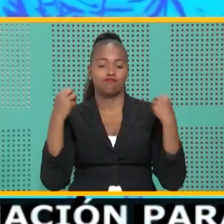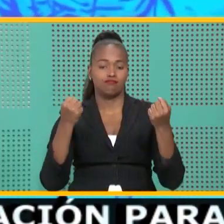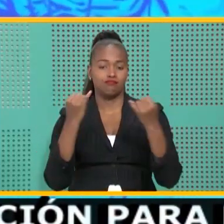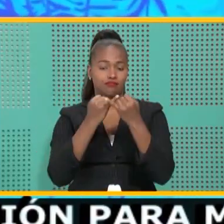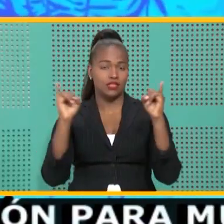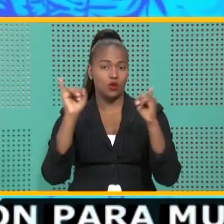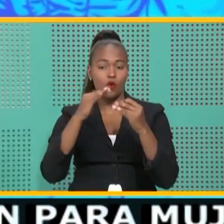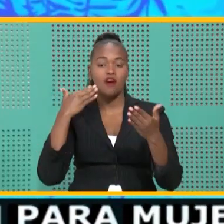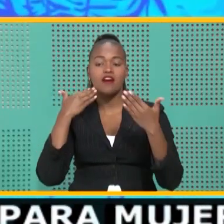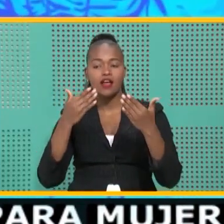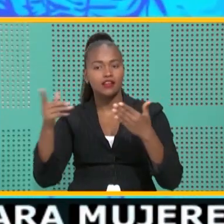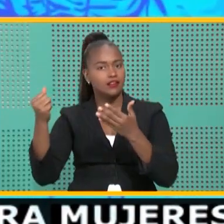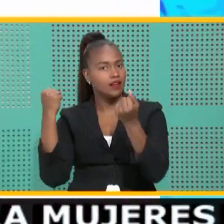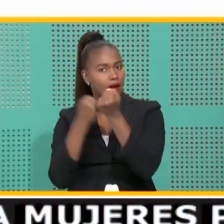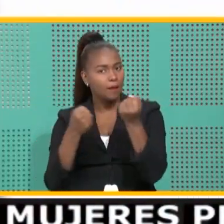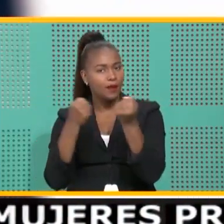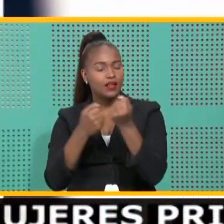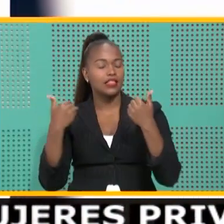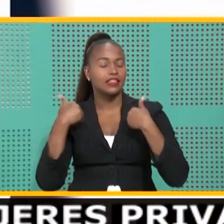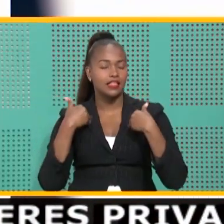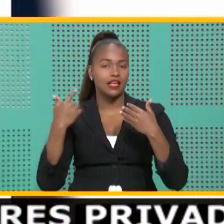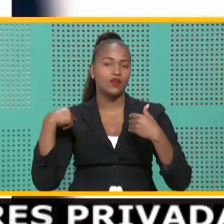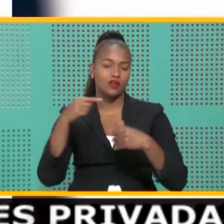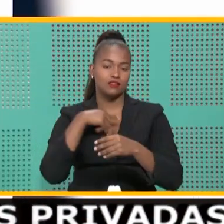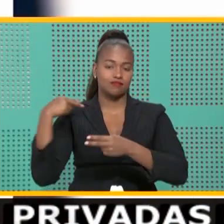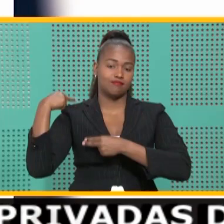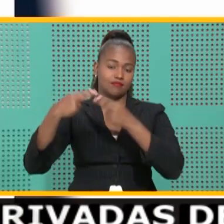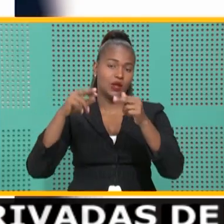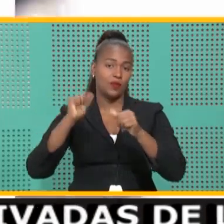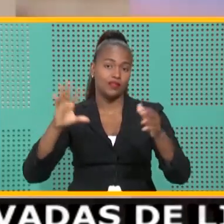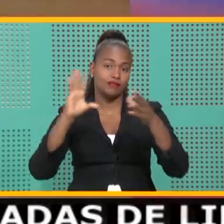apuntes tenemos referencia de nuestra historia.